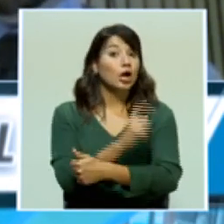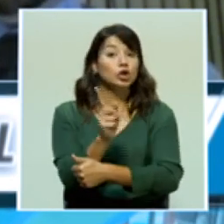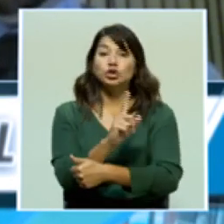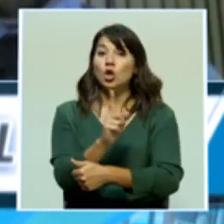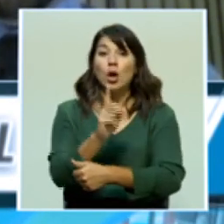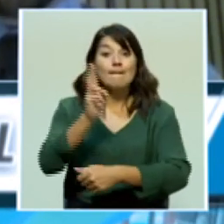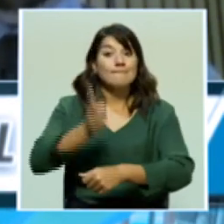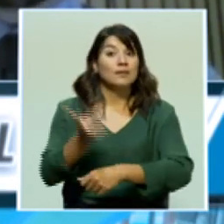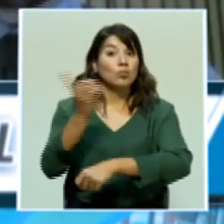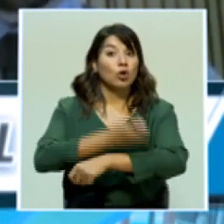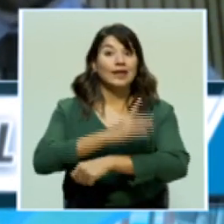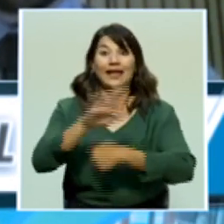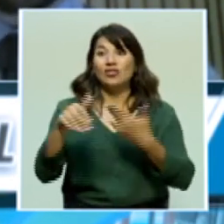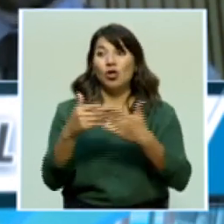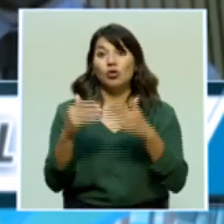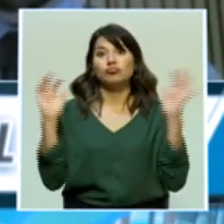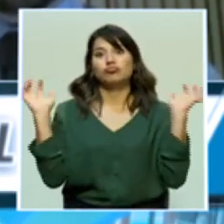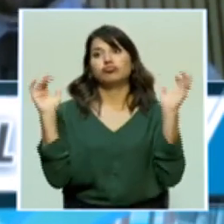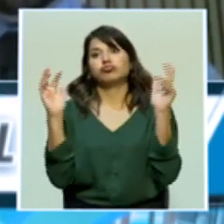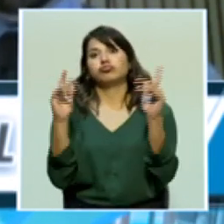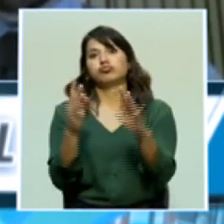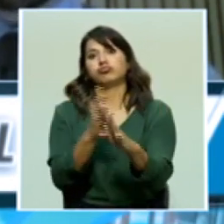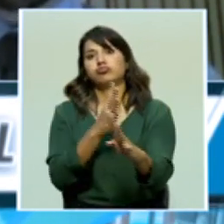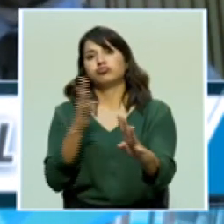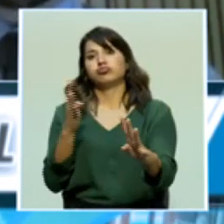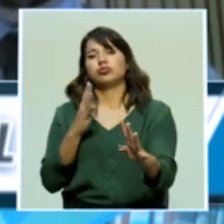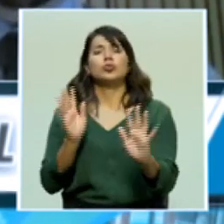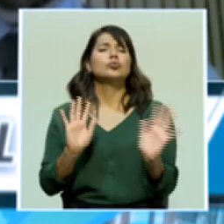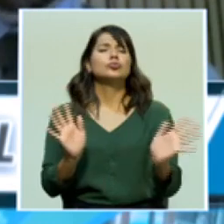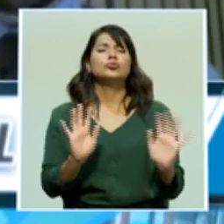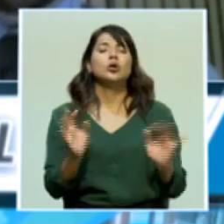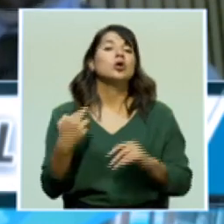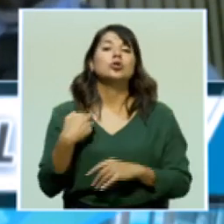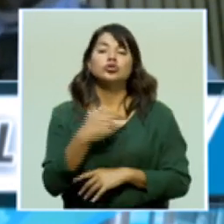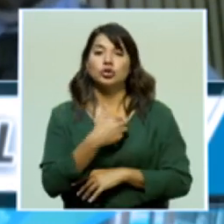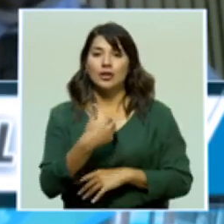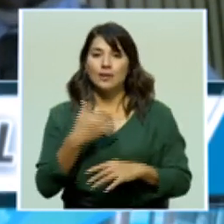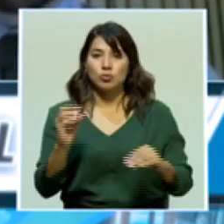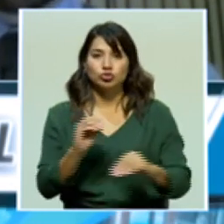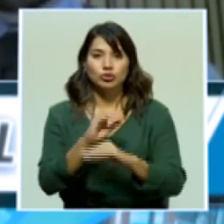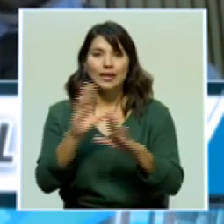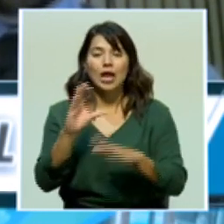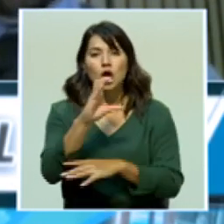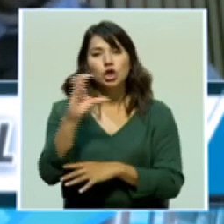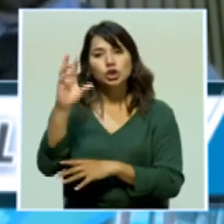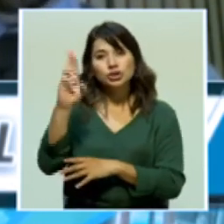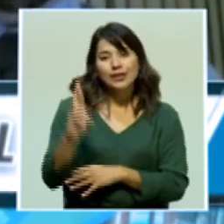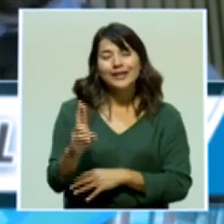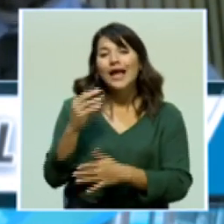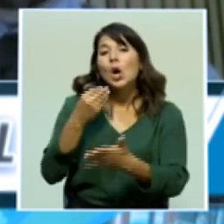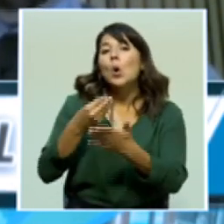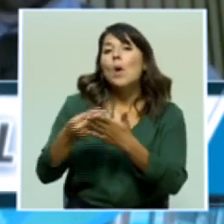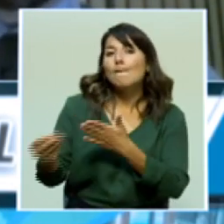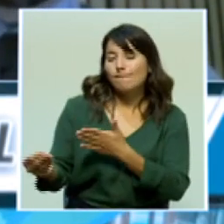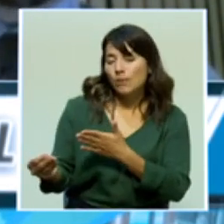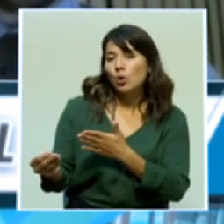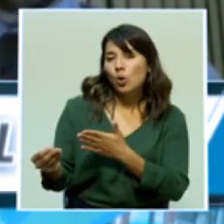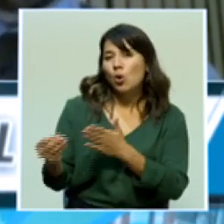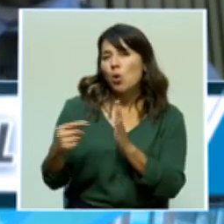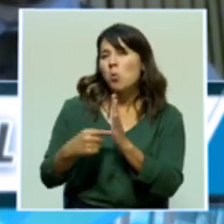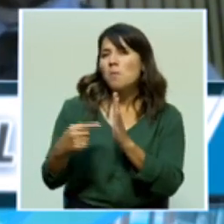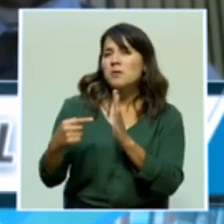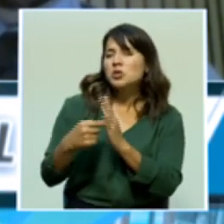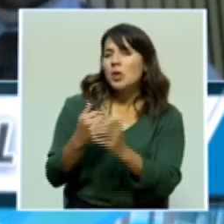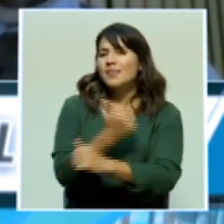Estamos claros de que la institución, el país, compró cierta cantidad de vacunas, pero es para